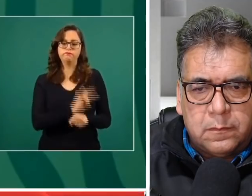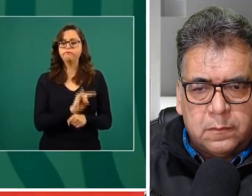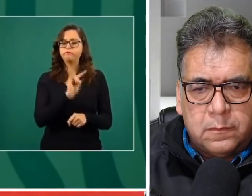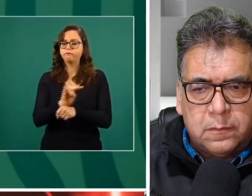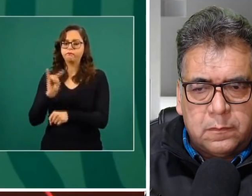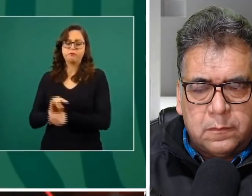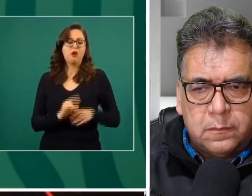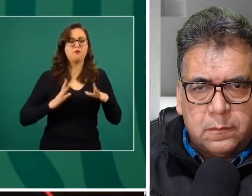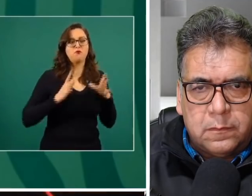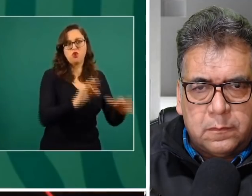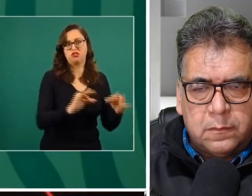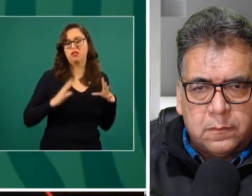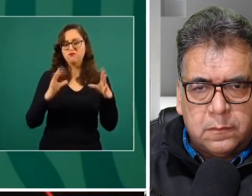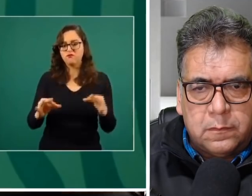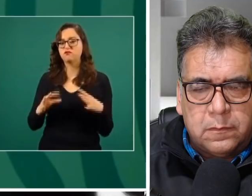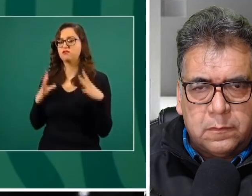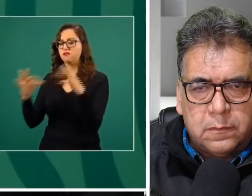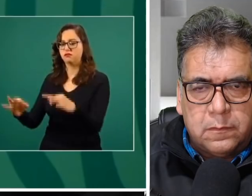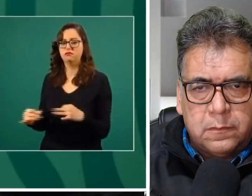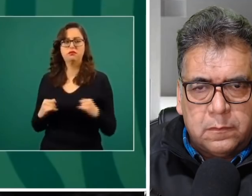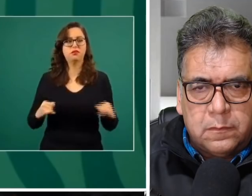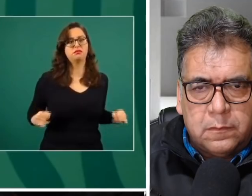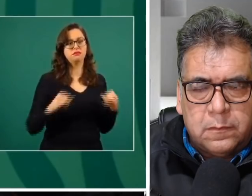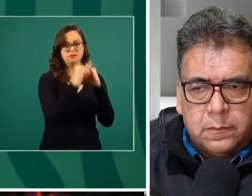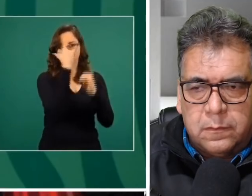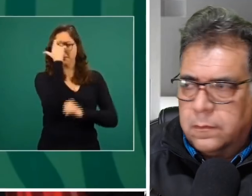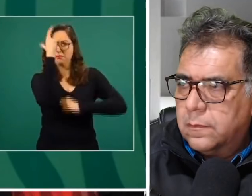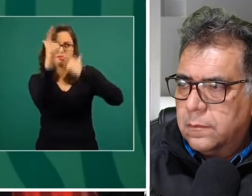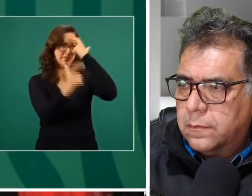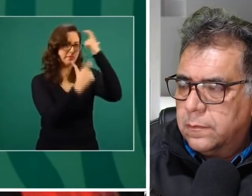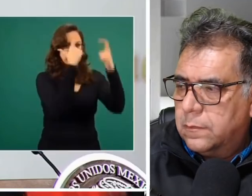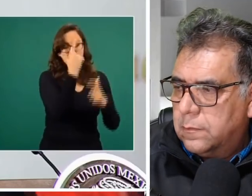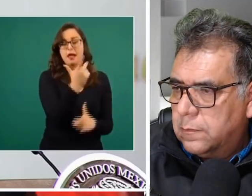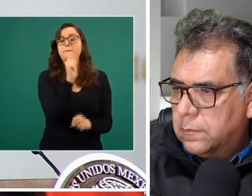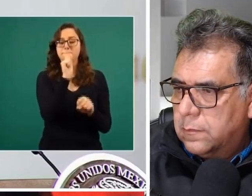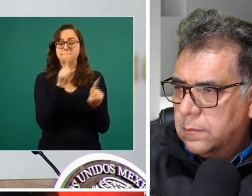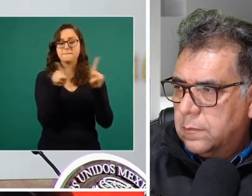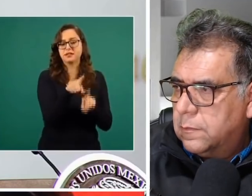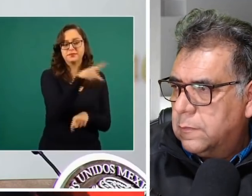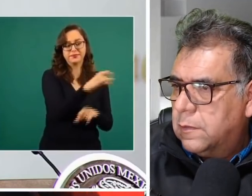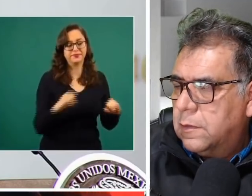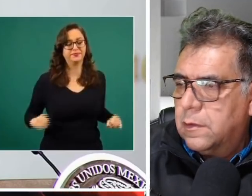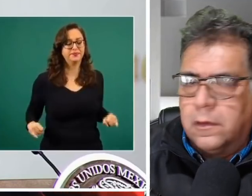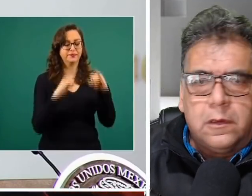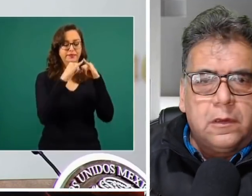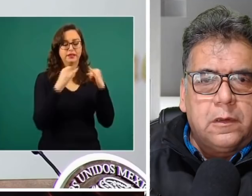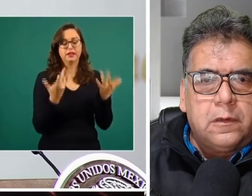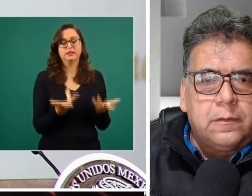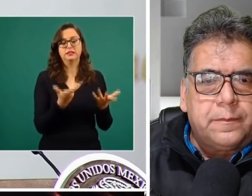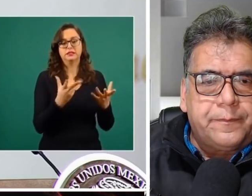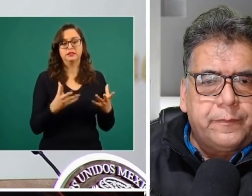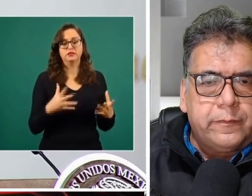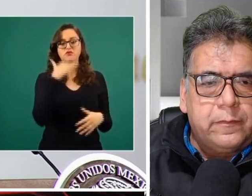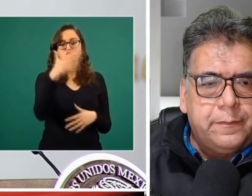Cuando se creó la Fiscalía Anticorrupción, la corrupción no era